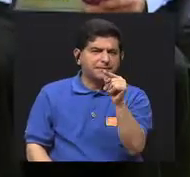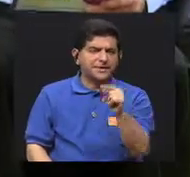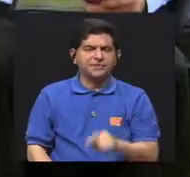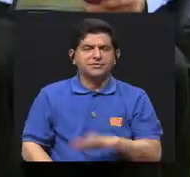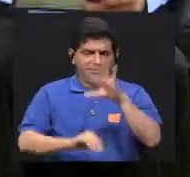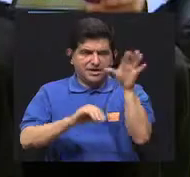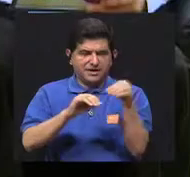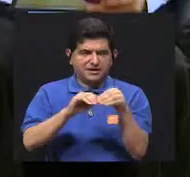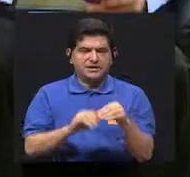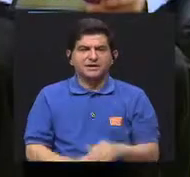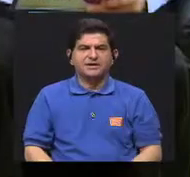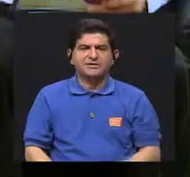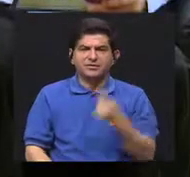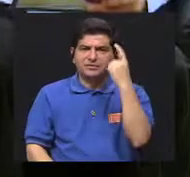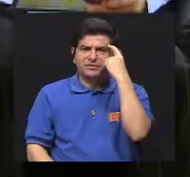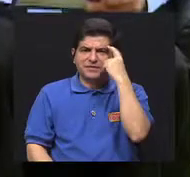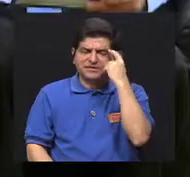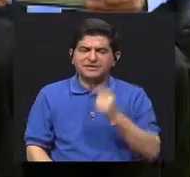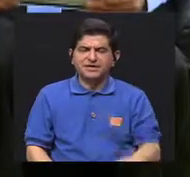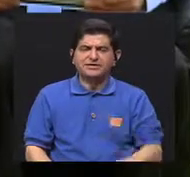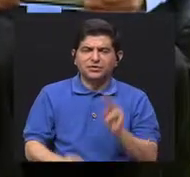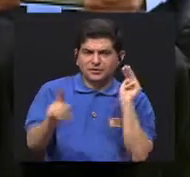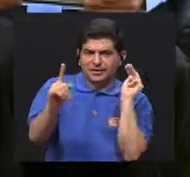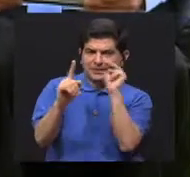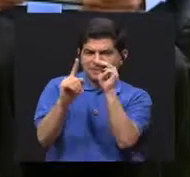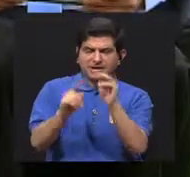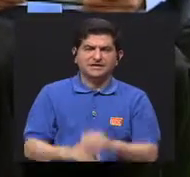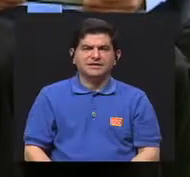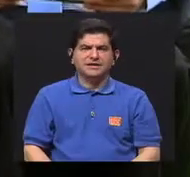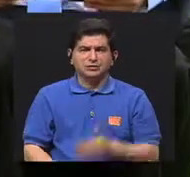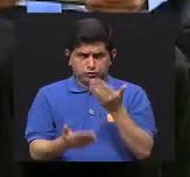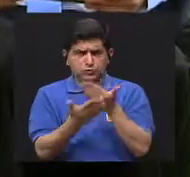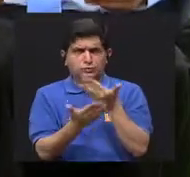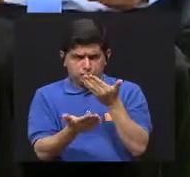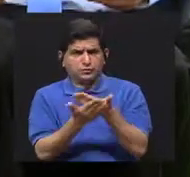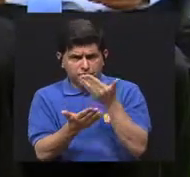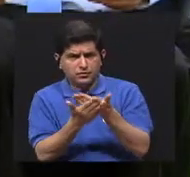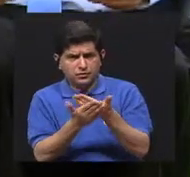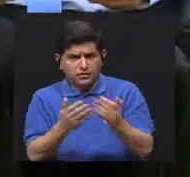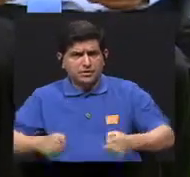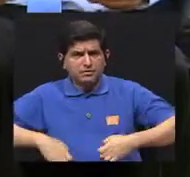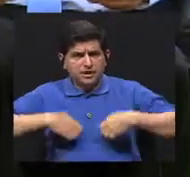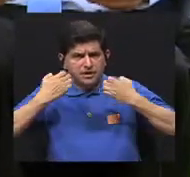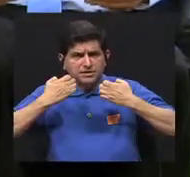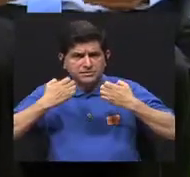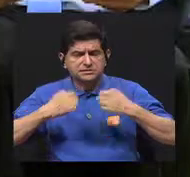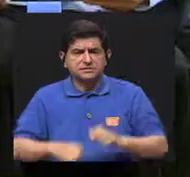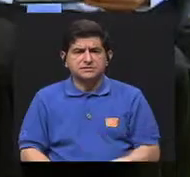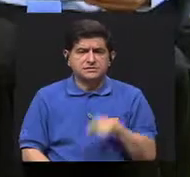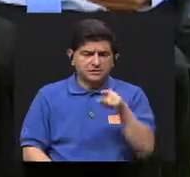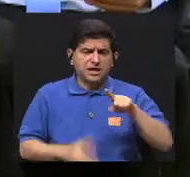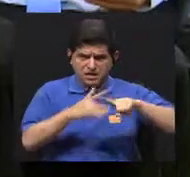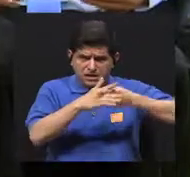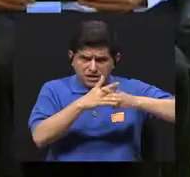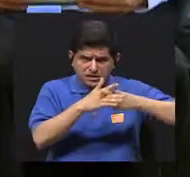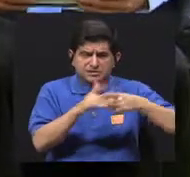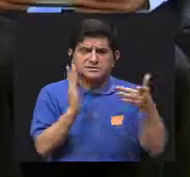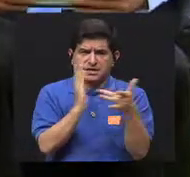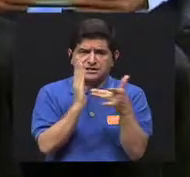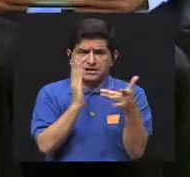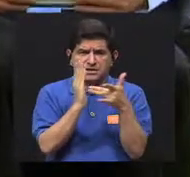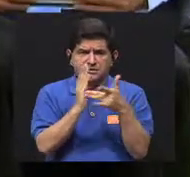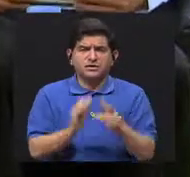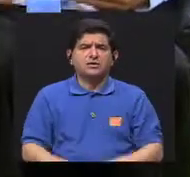más en el sentido de ese alcance de metas, ¿verdad? ¿Existe evidencia de que a través de estas herramientas